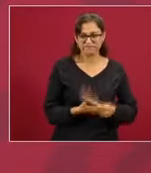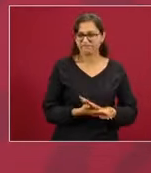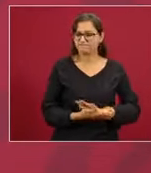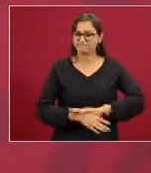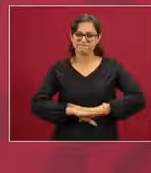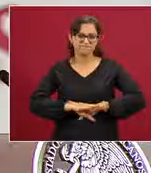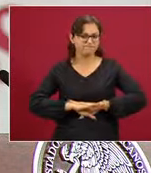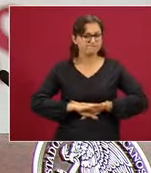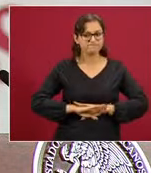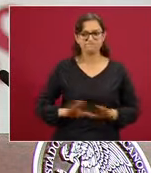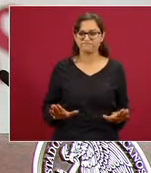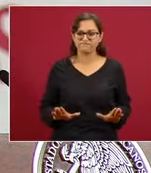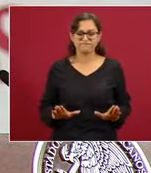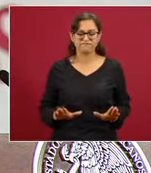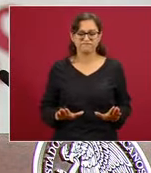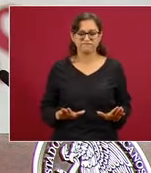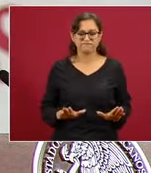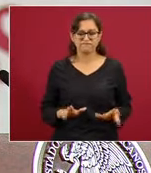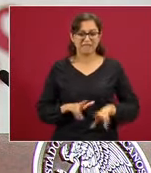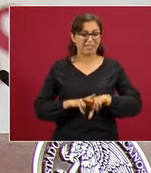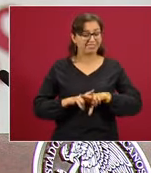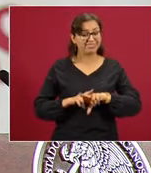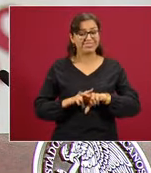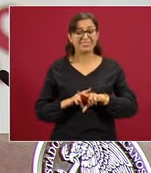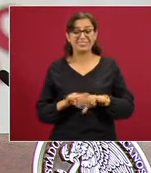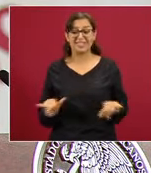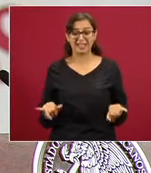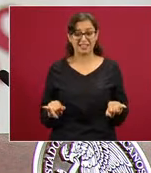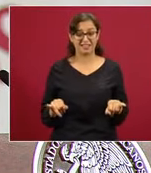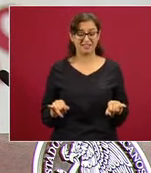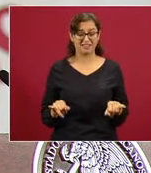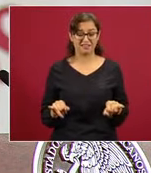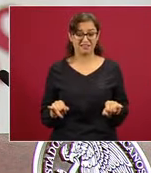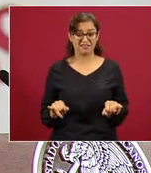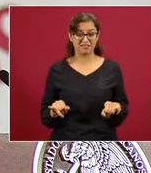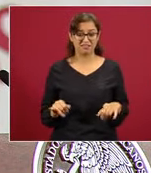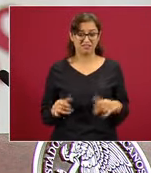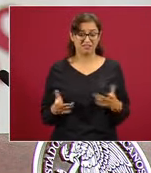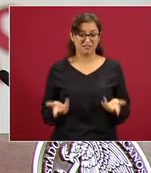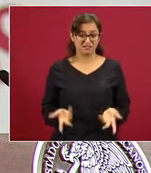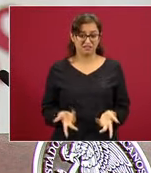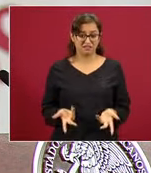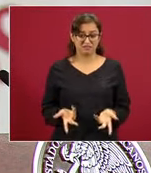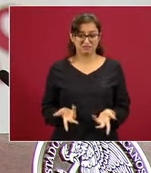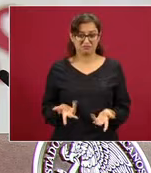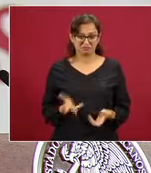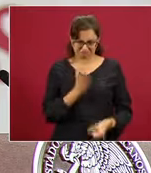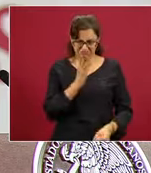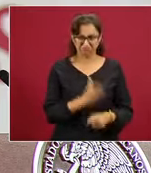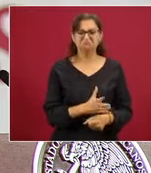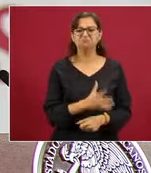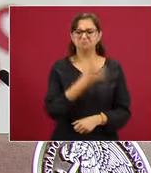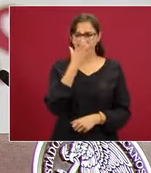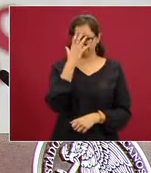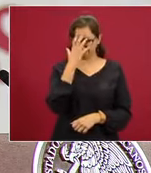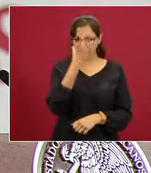relaciones de complicidad con nadie, no permitimos la impunidad,